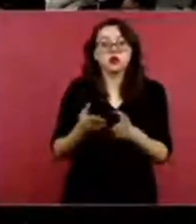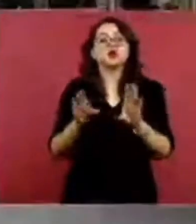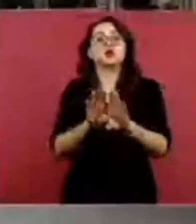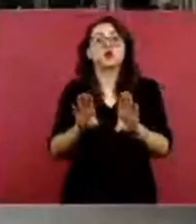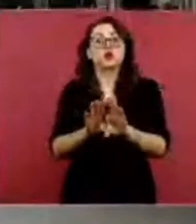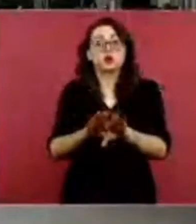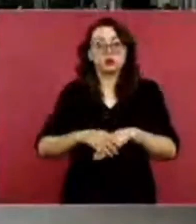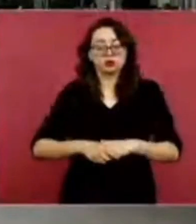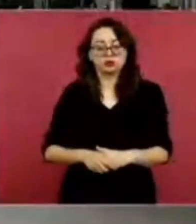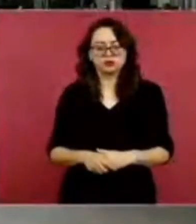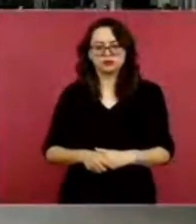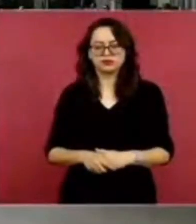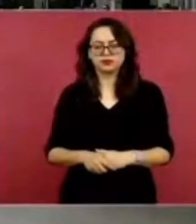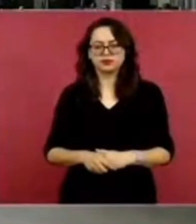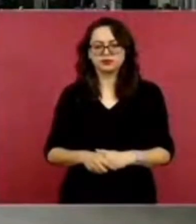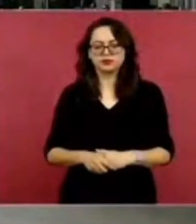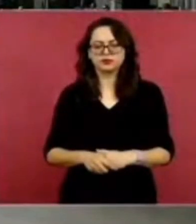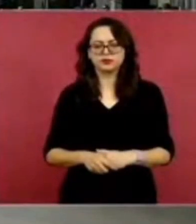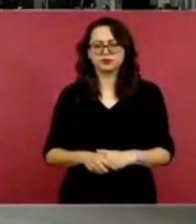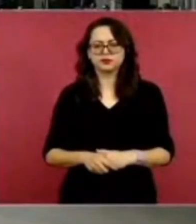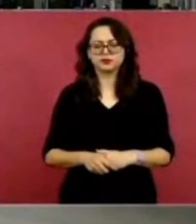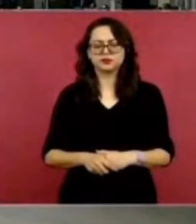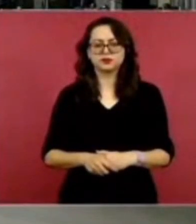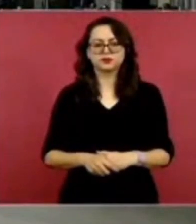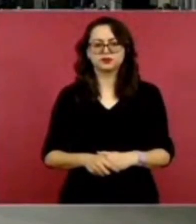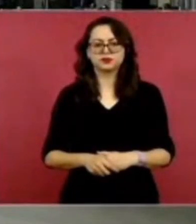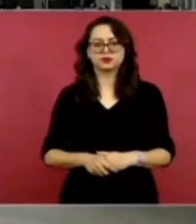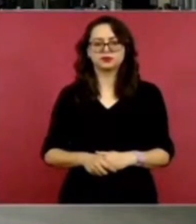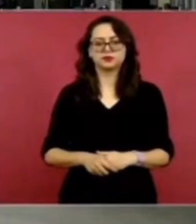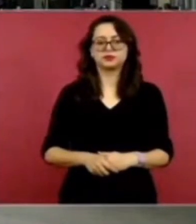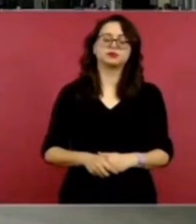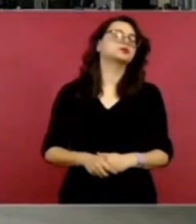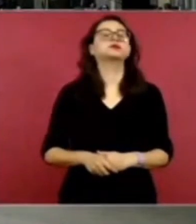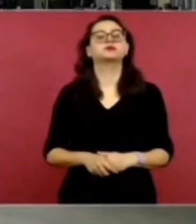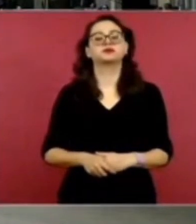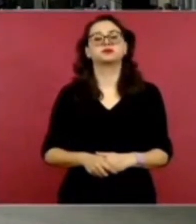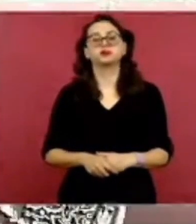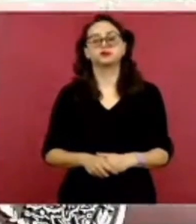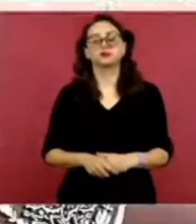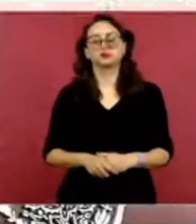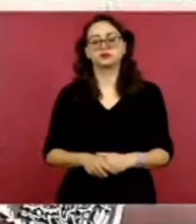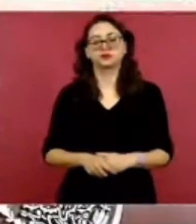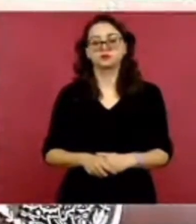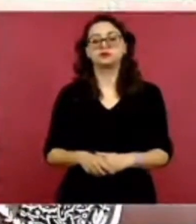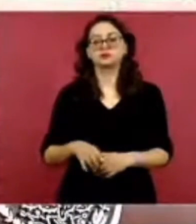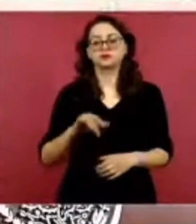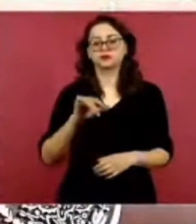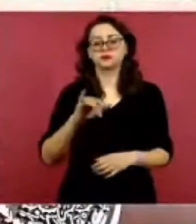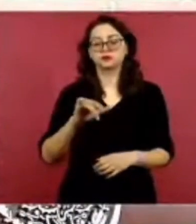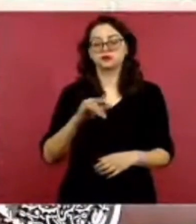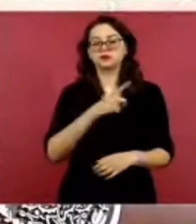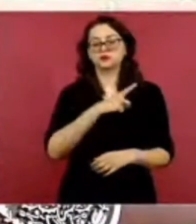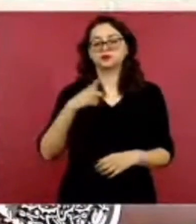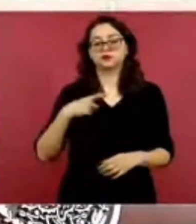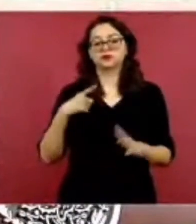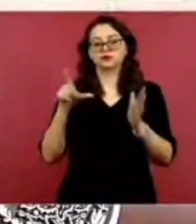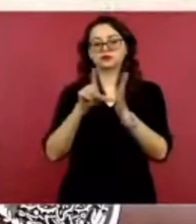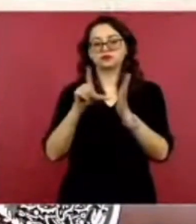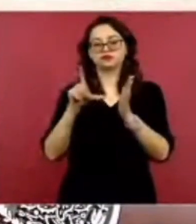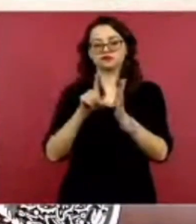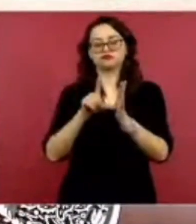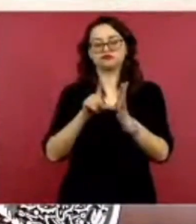Bueno, sí se va a entregar una tarjeta, nada más